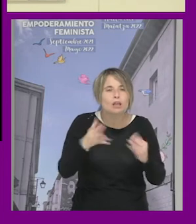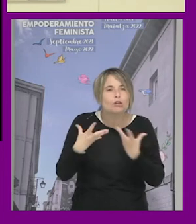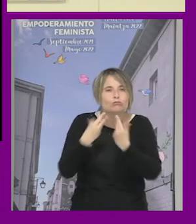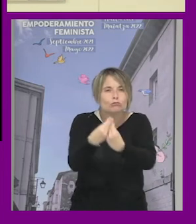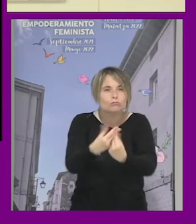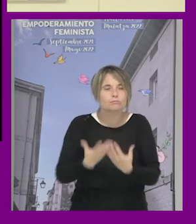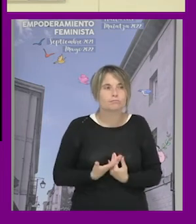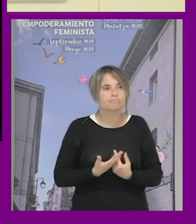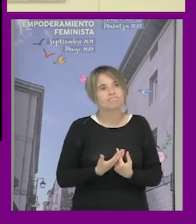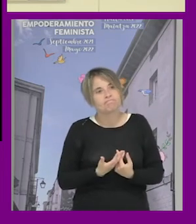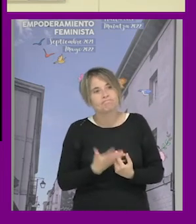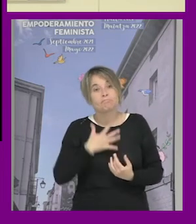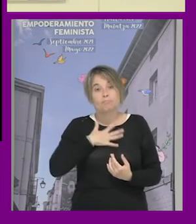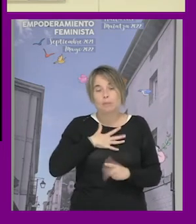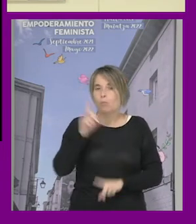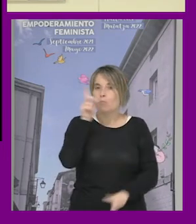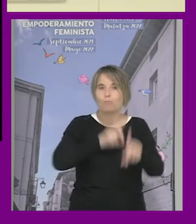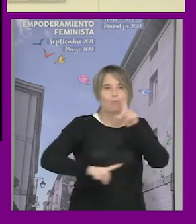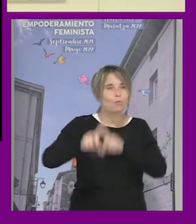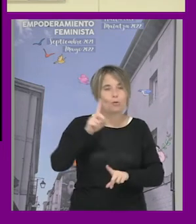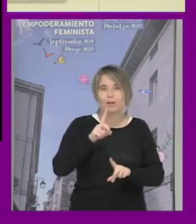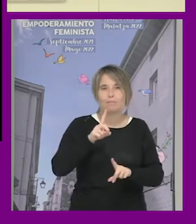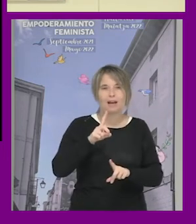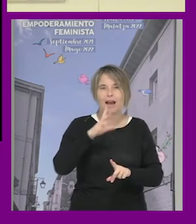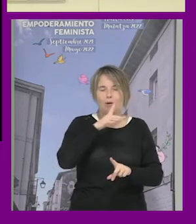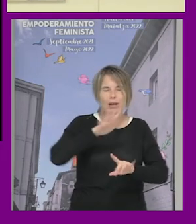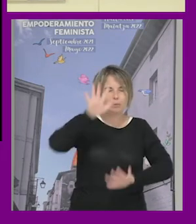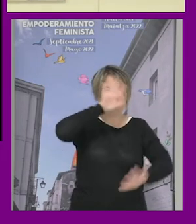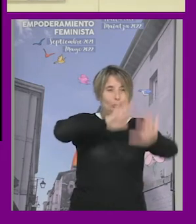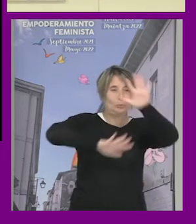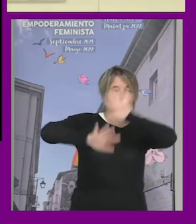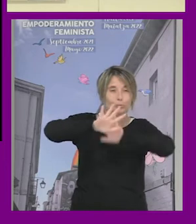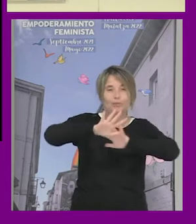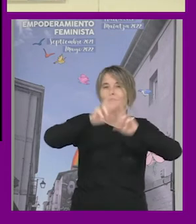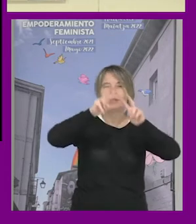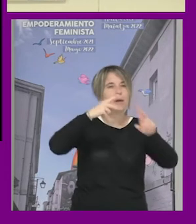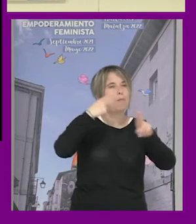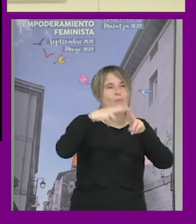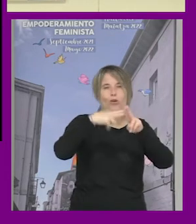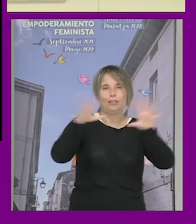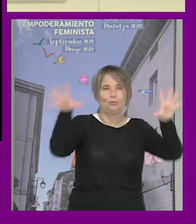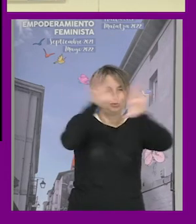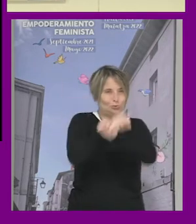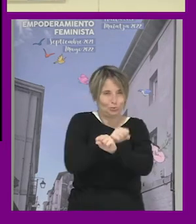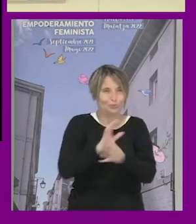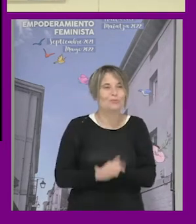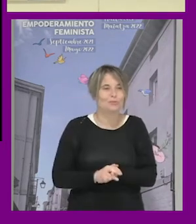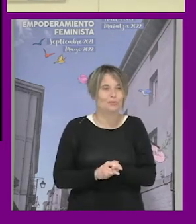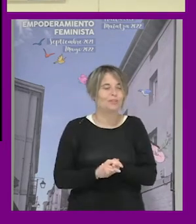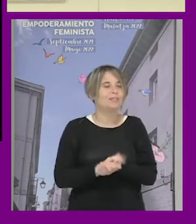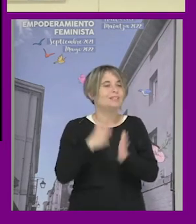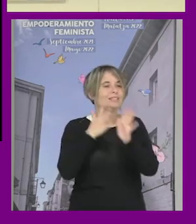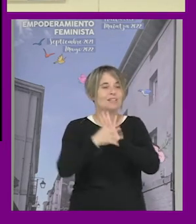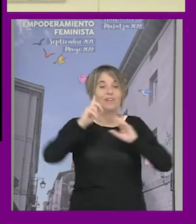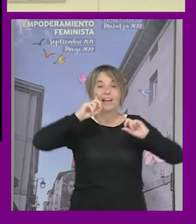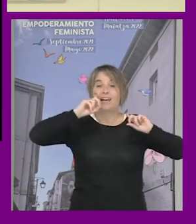para mí el problema de fondo es que la cuestión está embarañada en el debate político ¿no? por un lado el riesgo